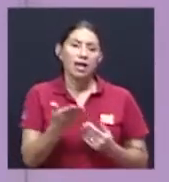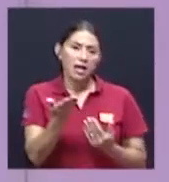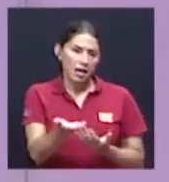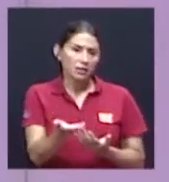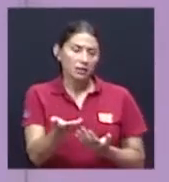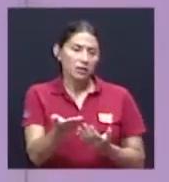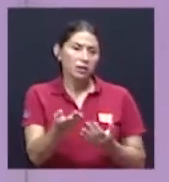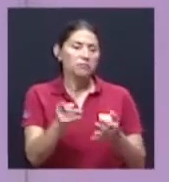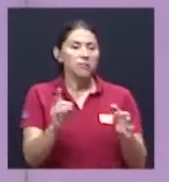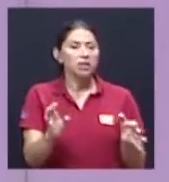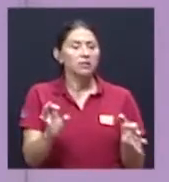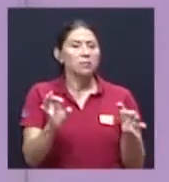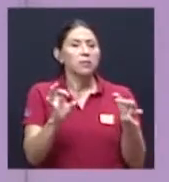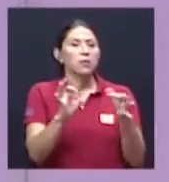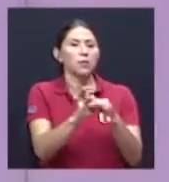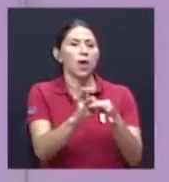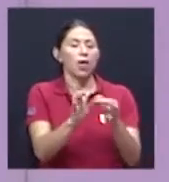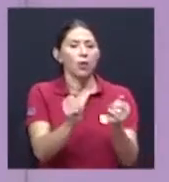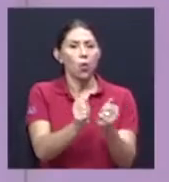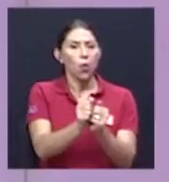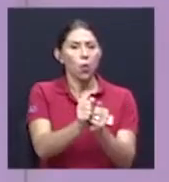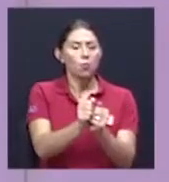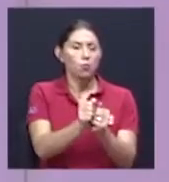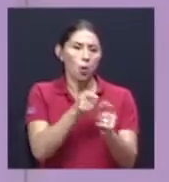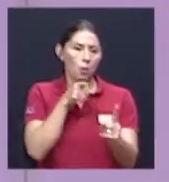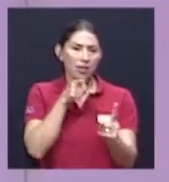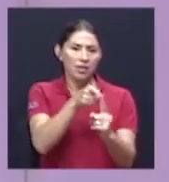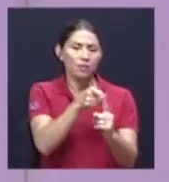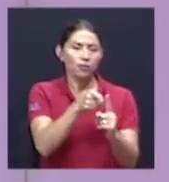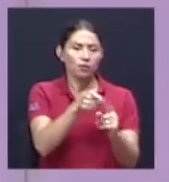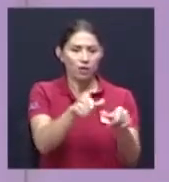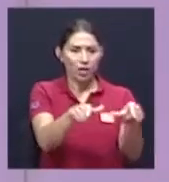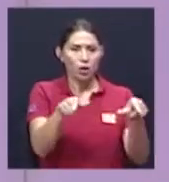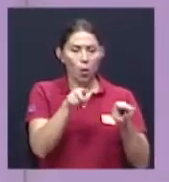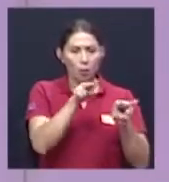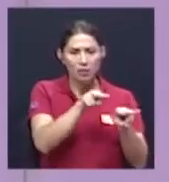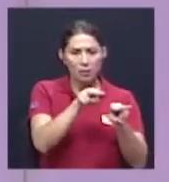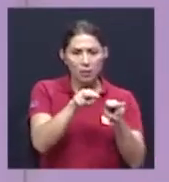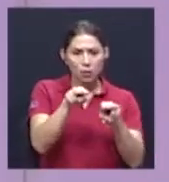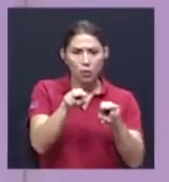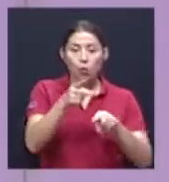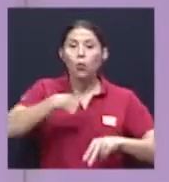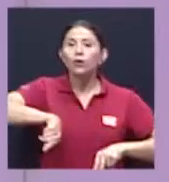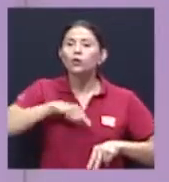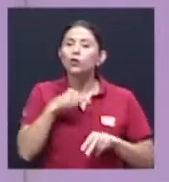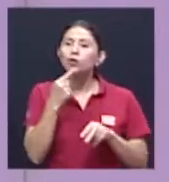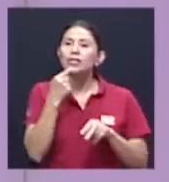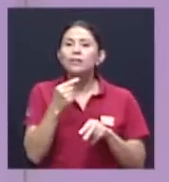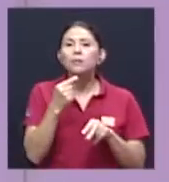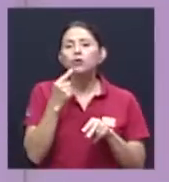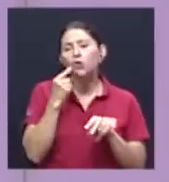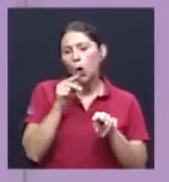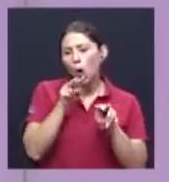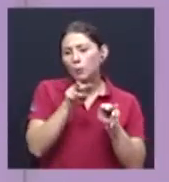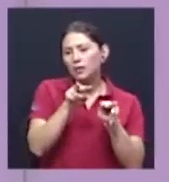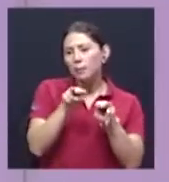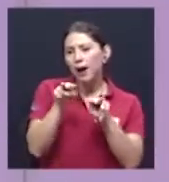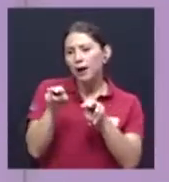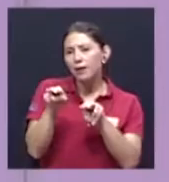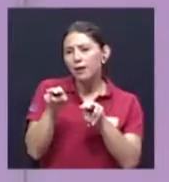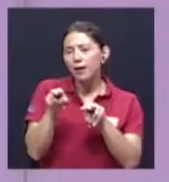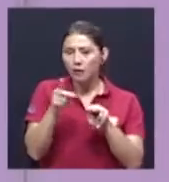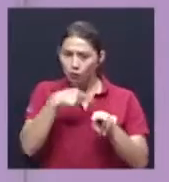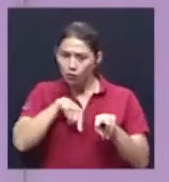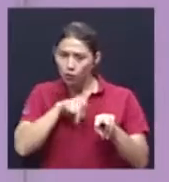vinculado con los objetivos del observatorio. Cuando nosotros decimos observar, decimos, bueno, intentamos